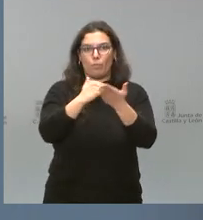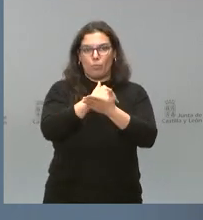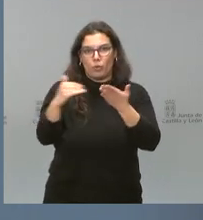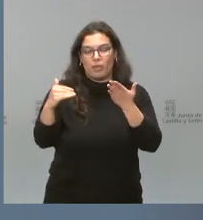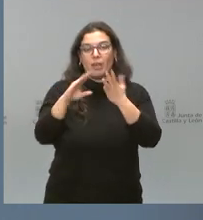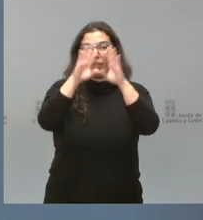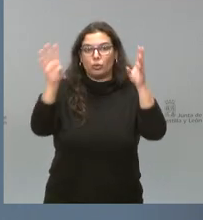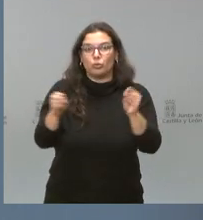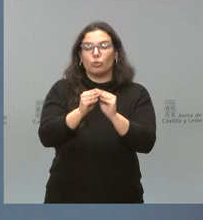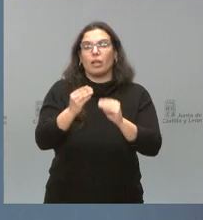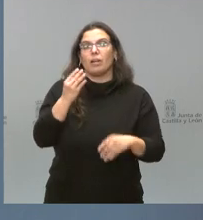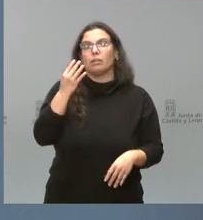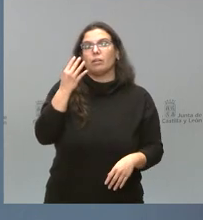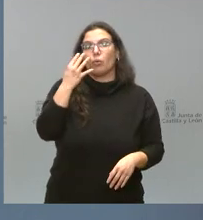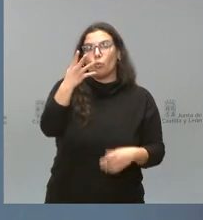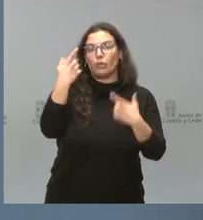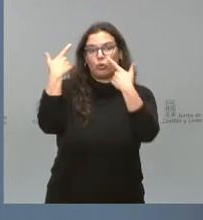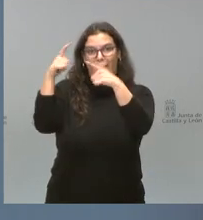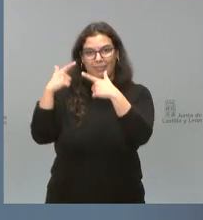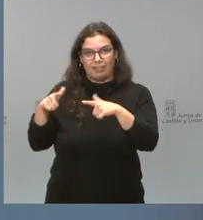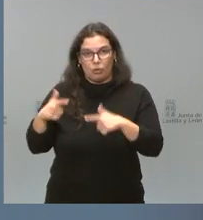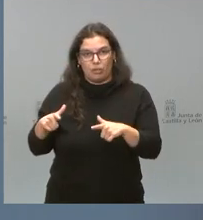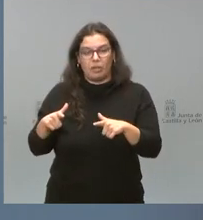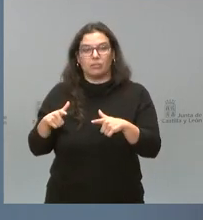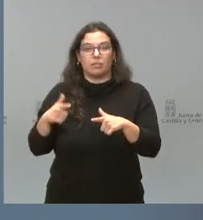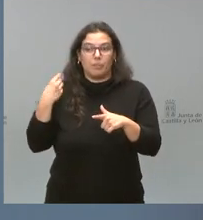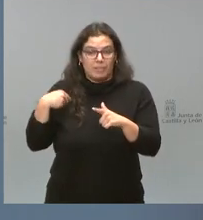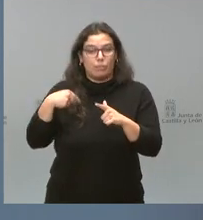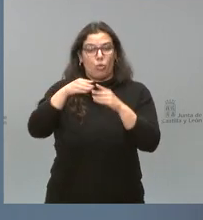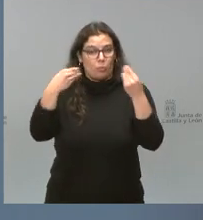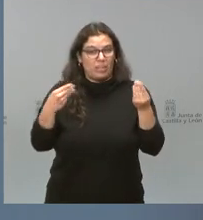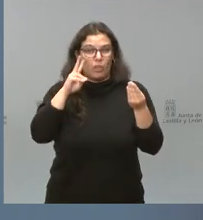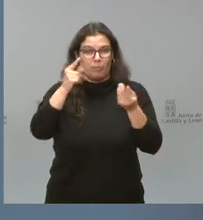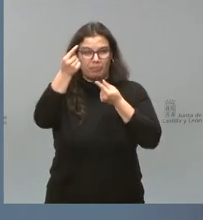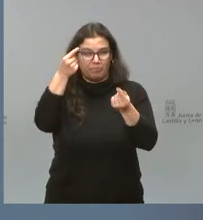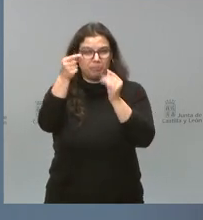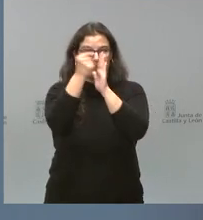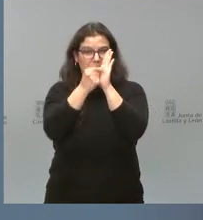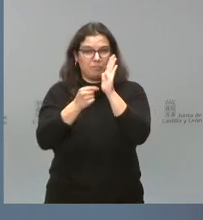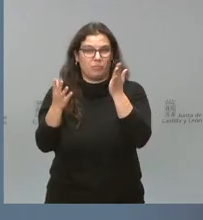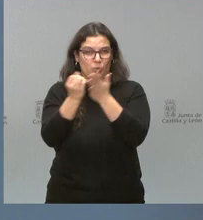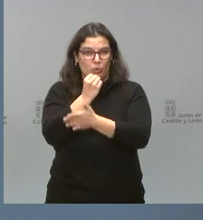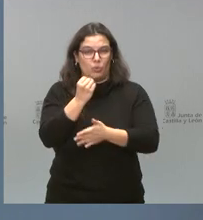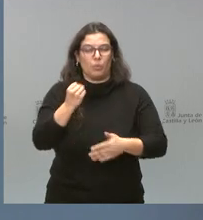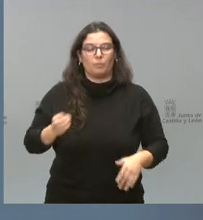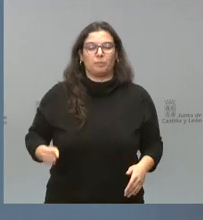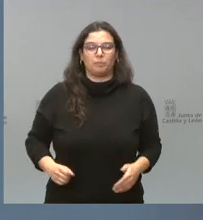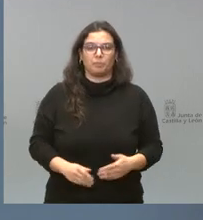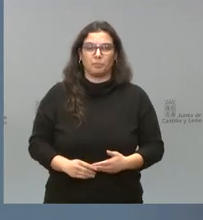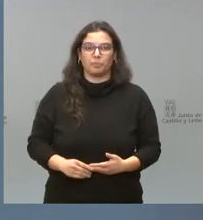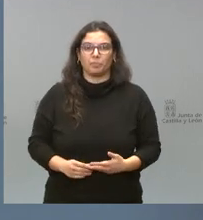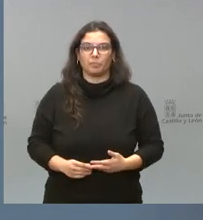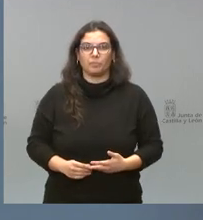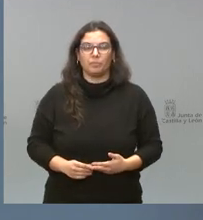en un total de cuatro categorías en los términos que tienen ustedes en la documentación que les ha sido entregada.